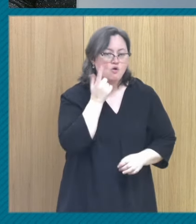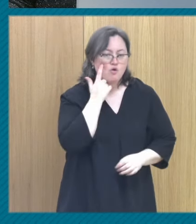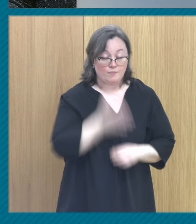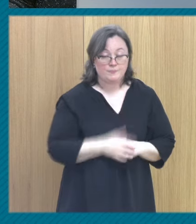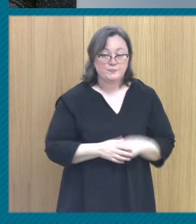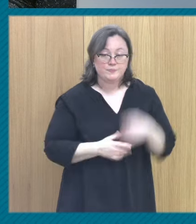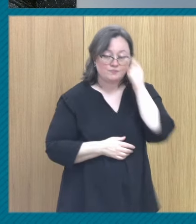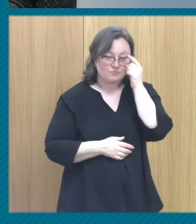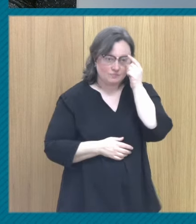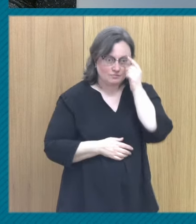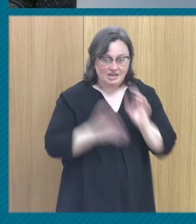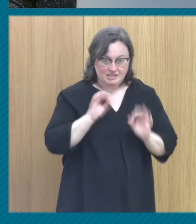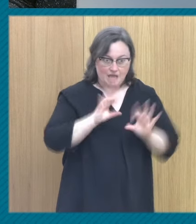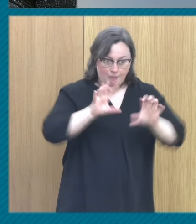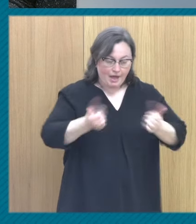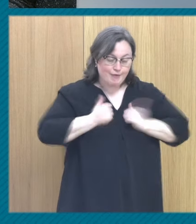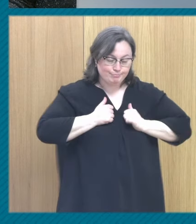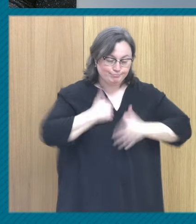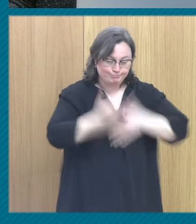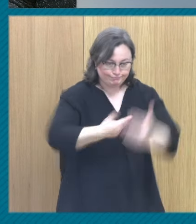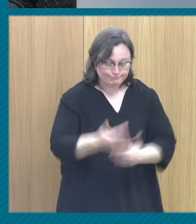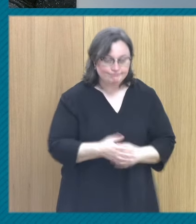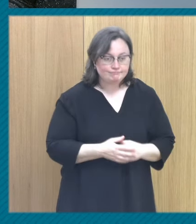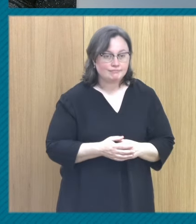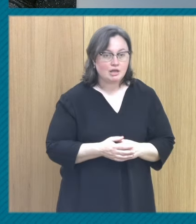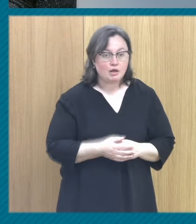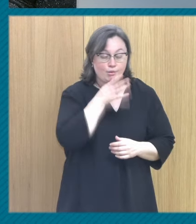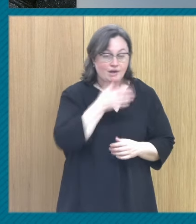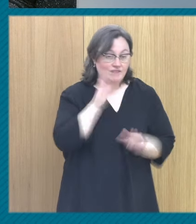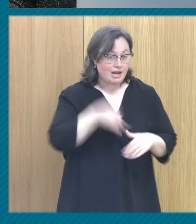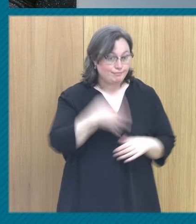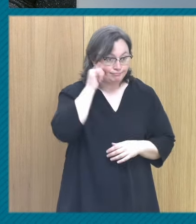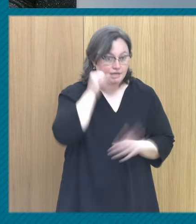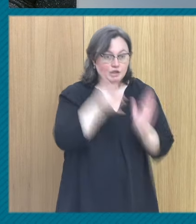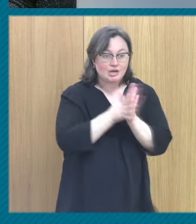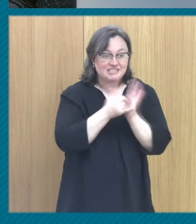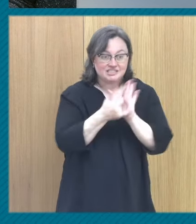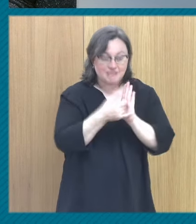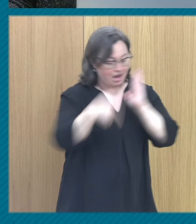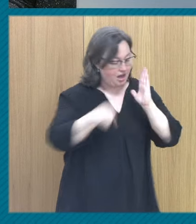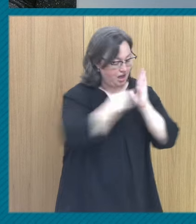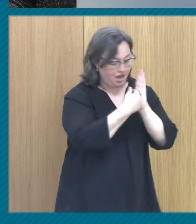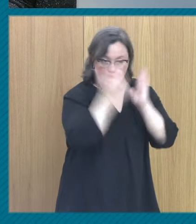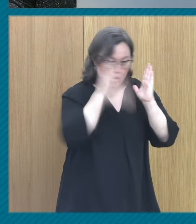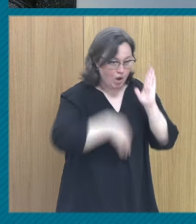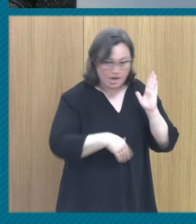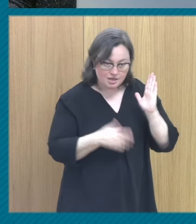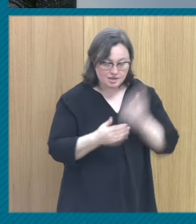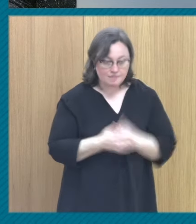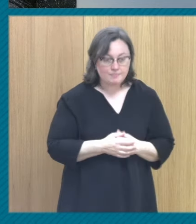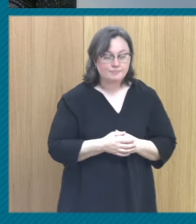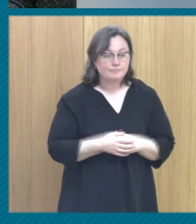Y este es otro aprendizaje que he tenido a lo largo de los años y que por desgracia en el sistema no está integrado de una manera adecuada.